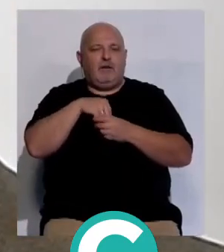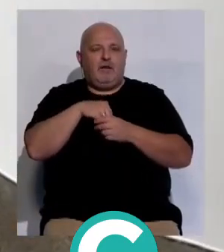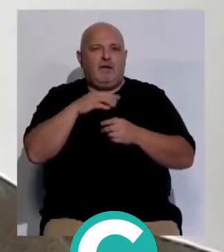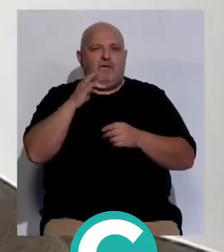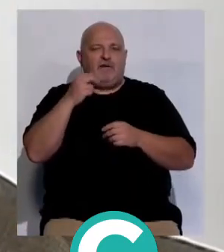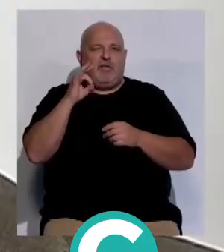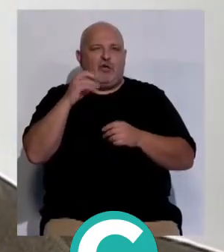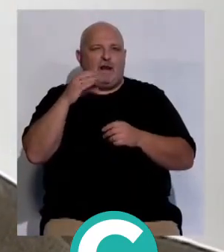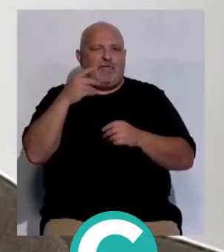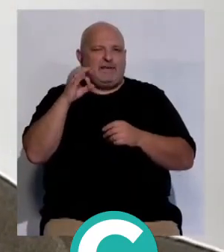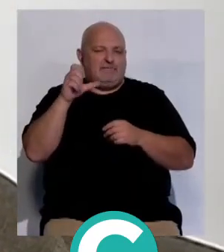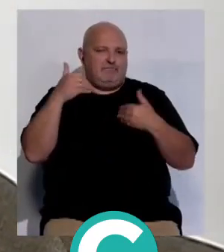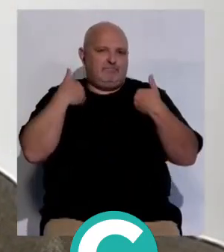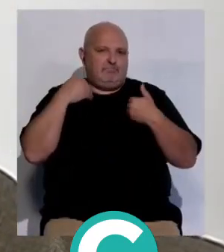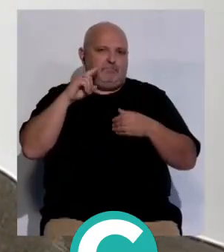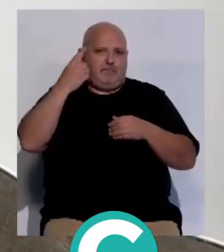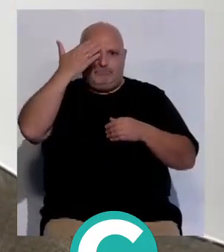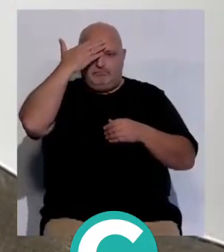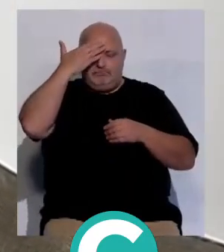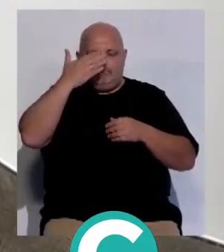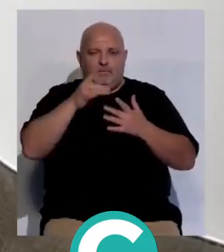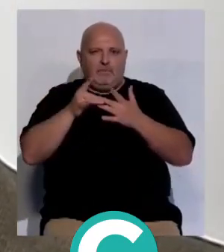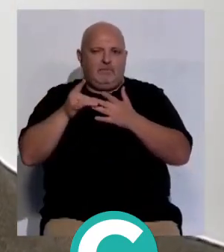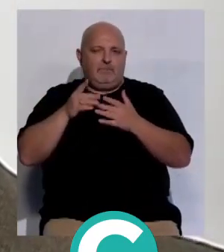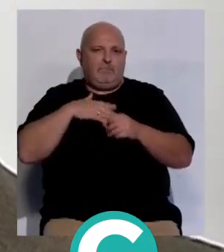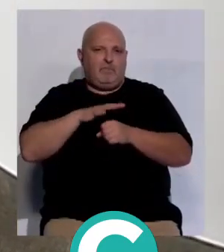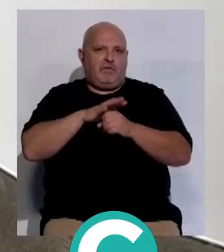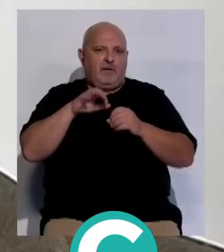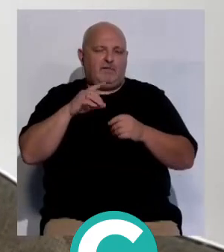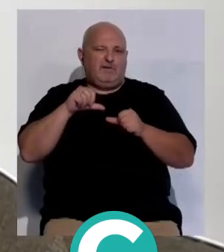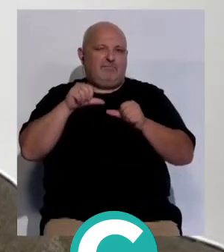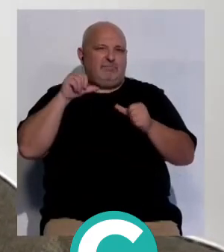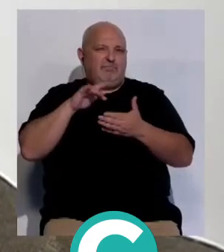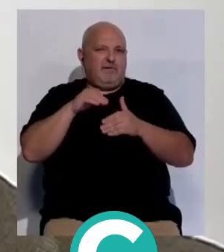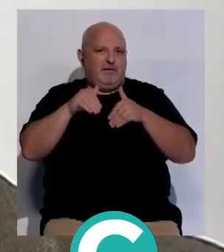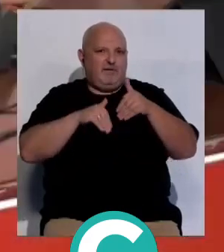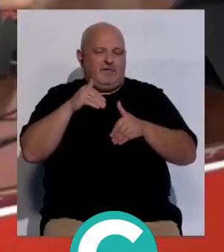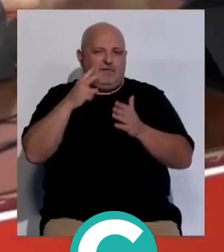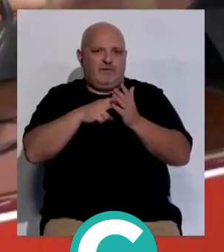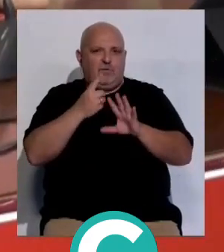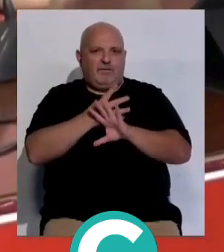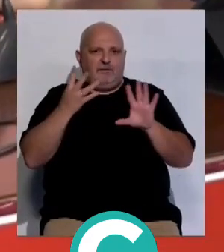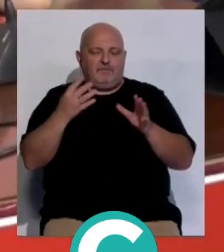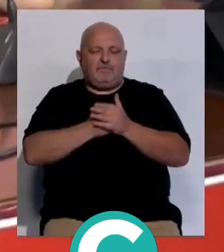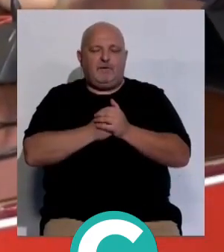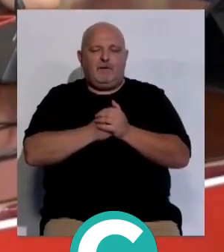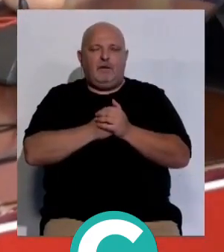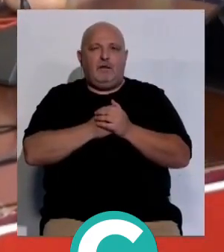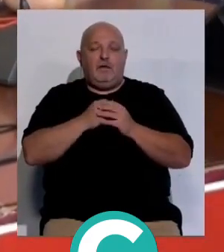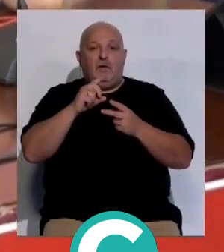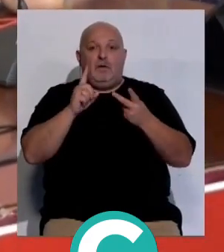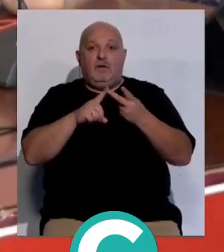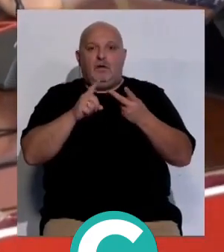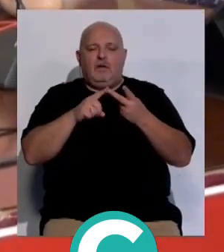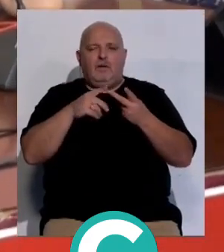Fernando Grande Marlaska repite como cabeza de lista al Congreso por la provincia como ya pasó en las anteriores de 2019 Como número